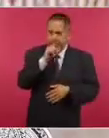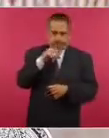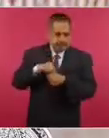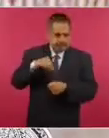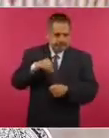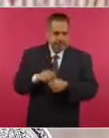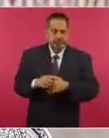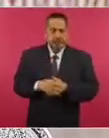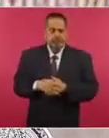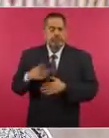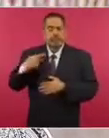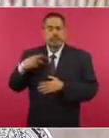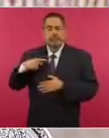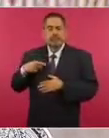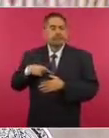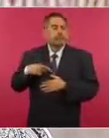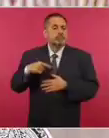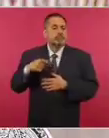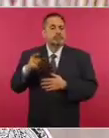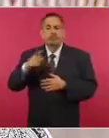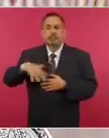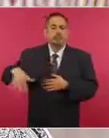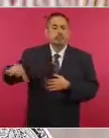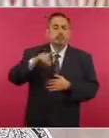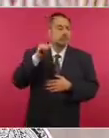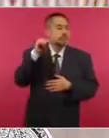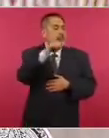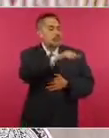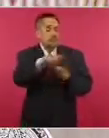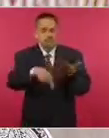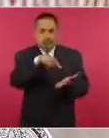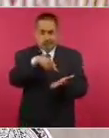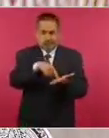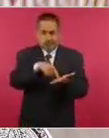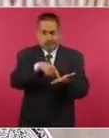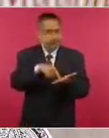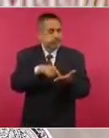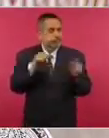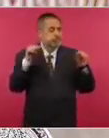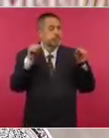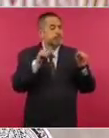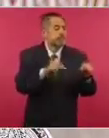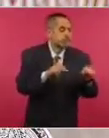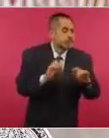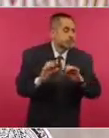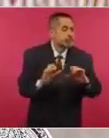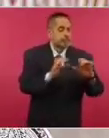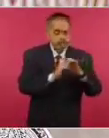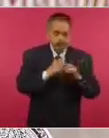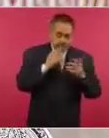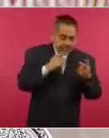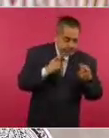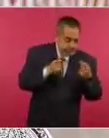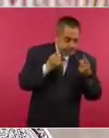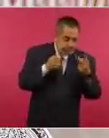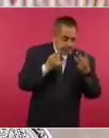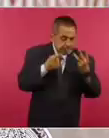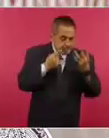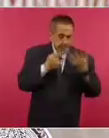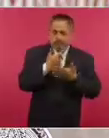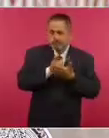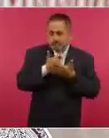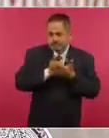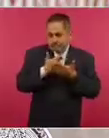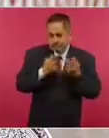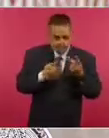los puntos receptores de la opinión y realizará el cómputo de la misma, los cuales se enviarán a las